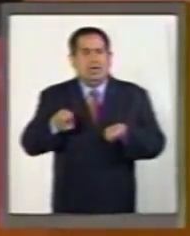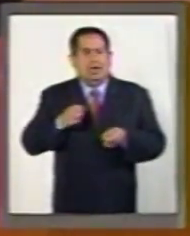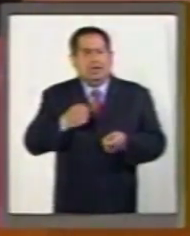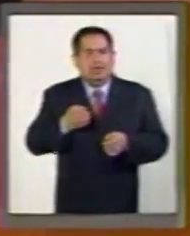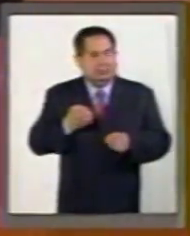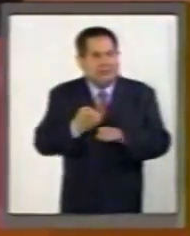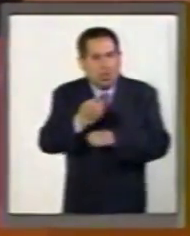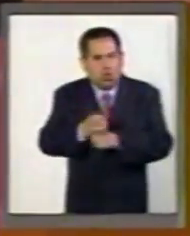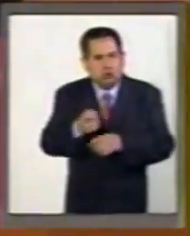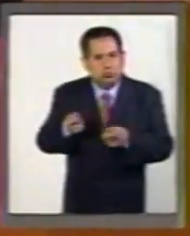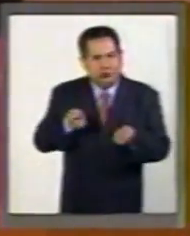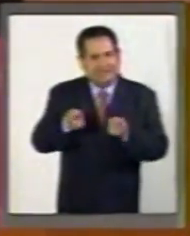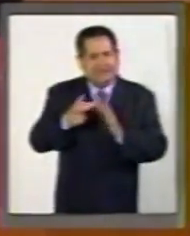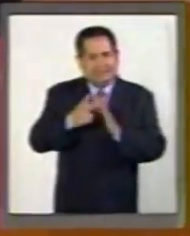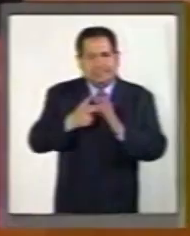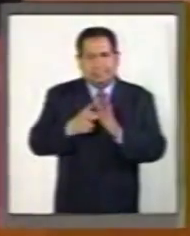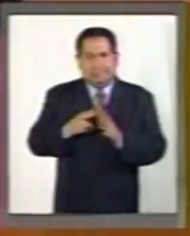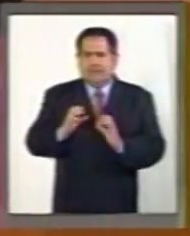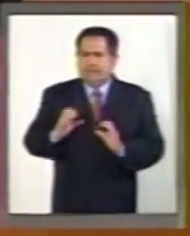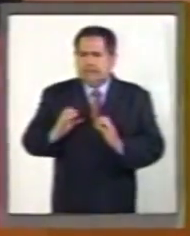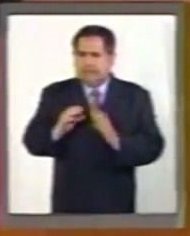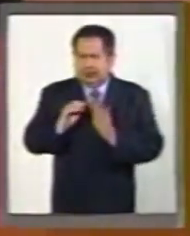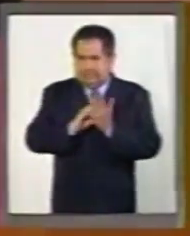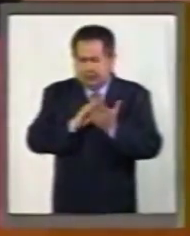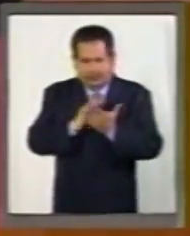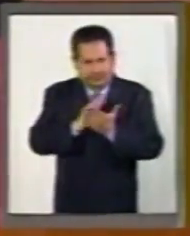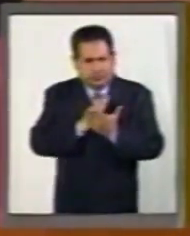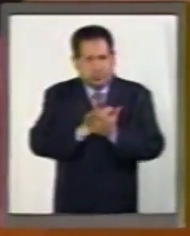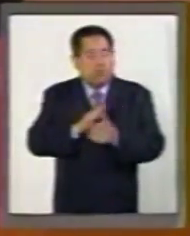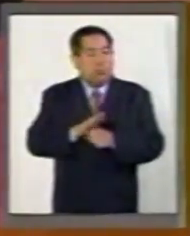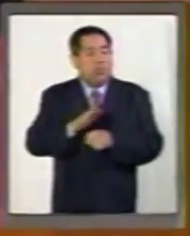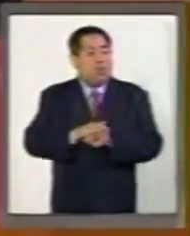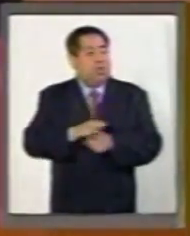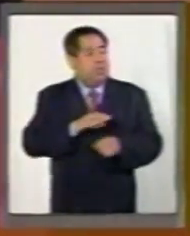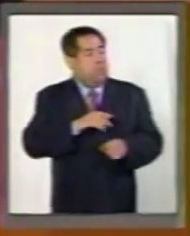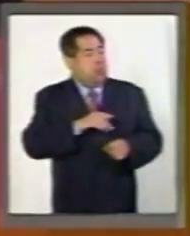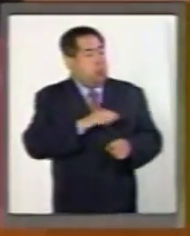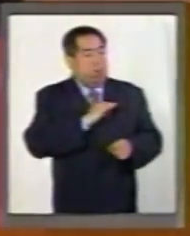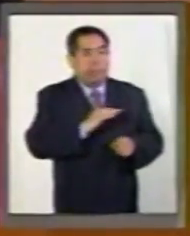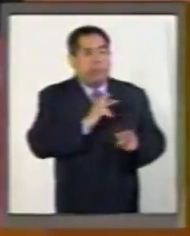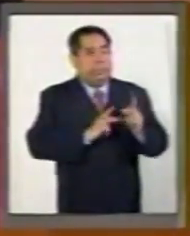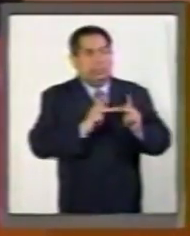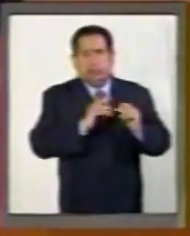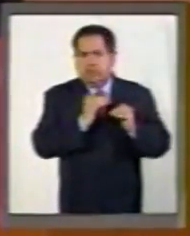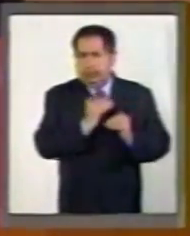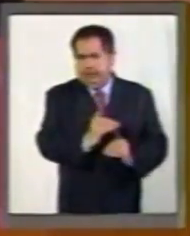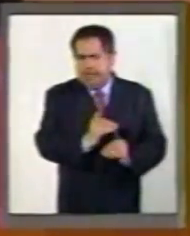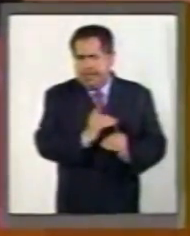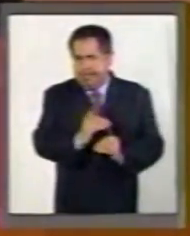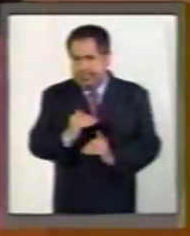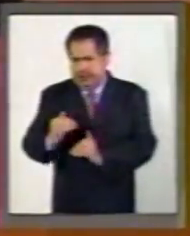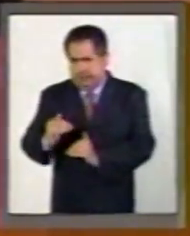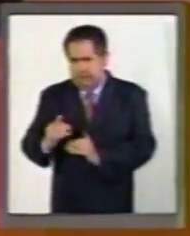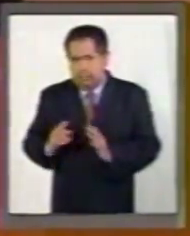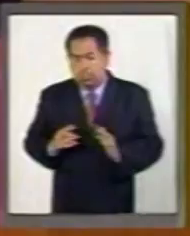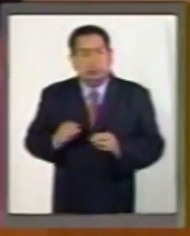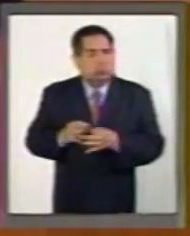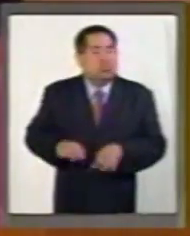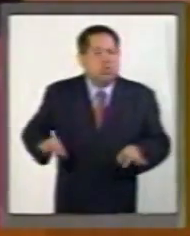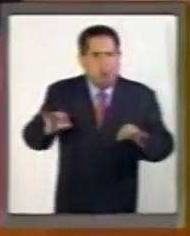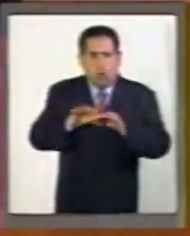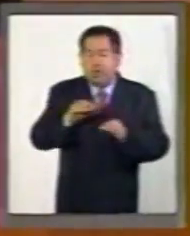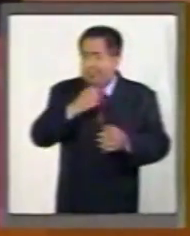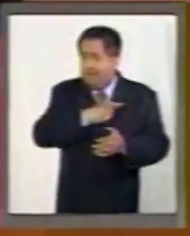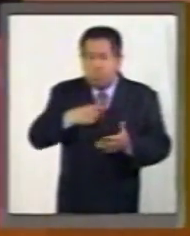regula, reglamenta las posibilidades de endeudamiento de las entidades y municipios, es muy importante